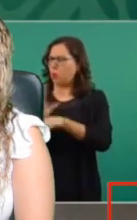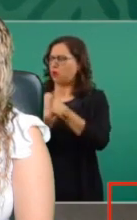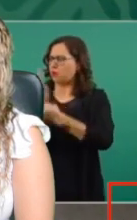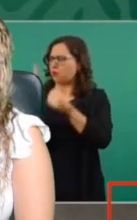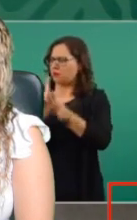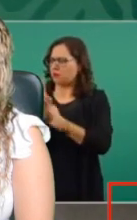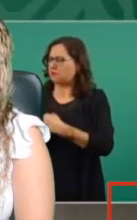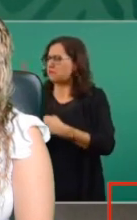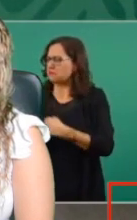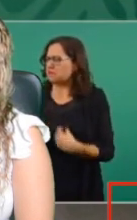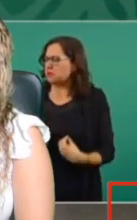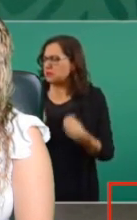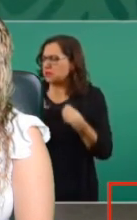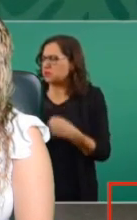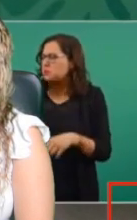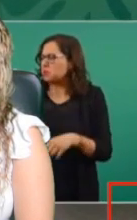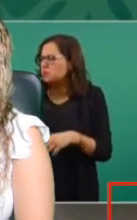en nada.